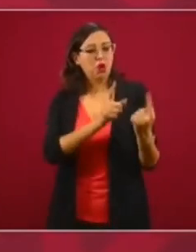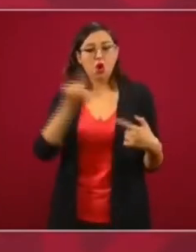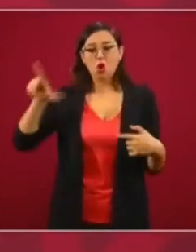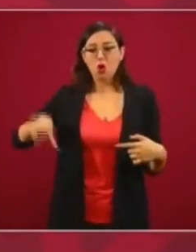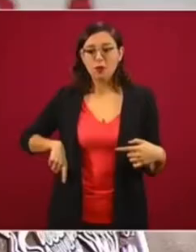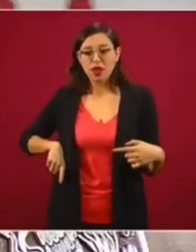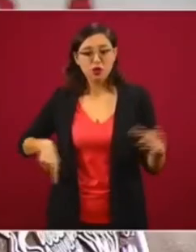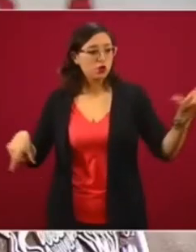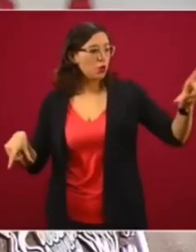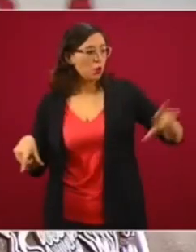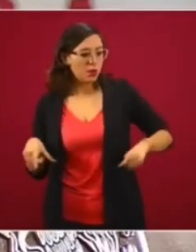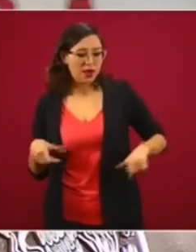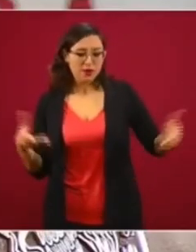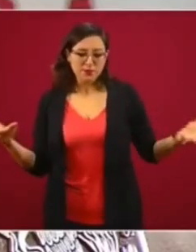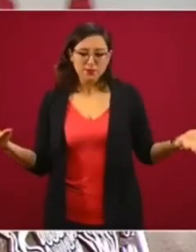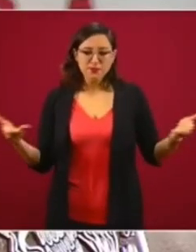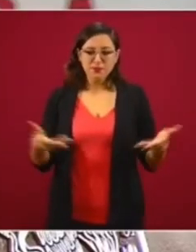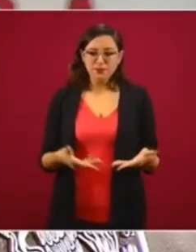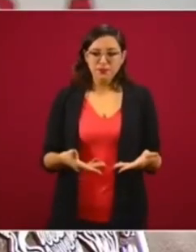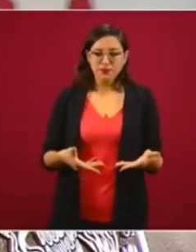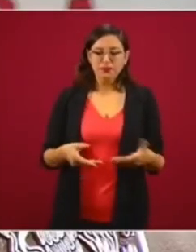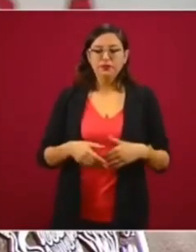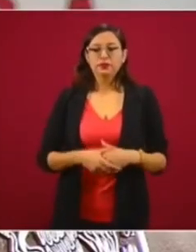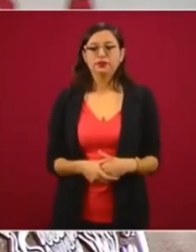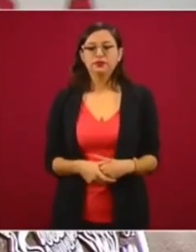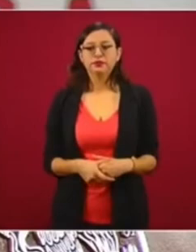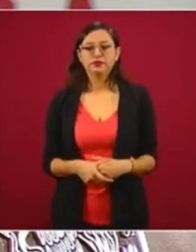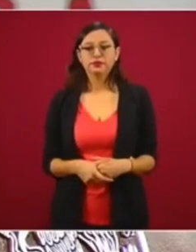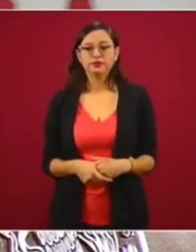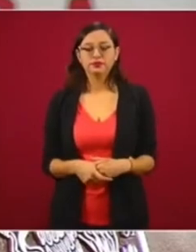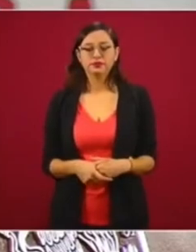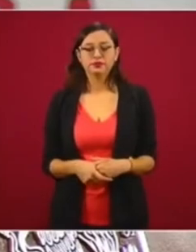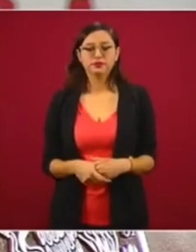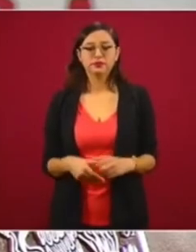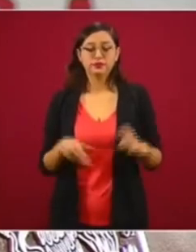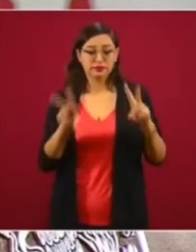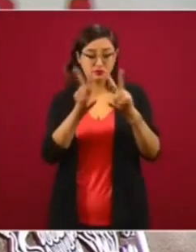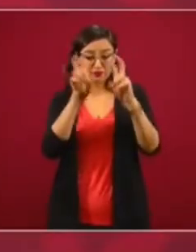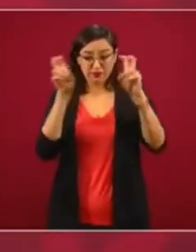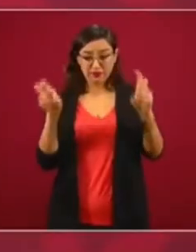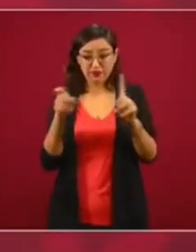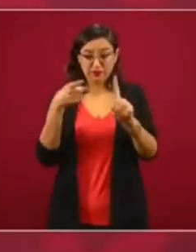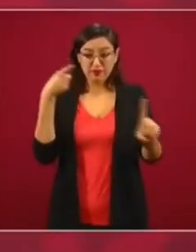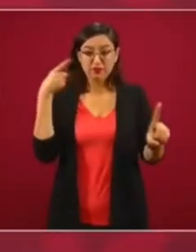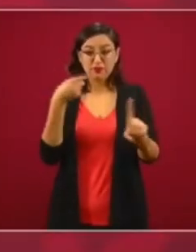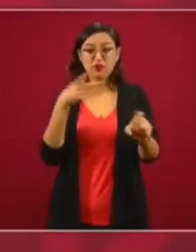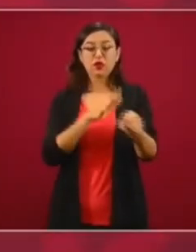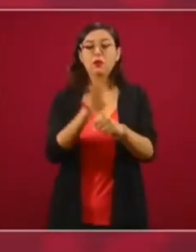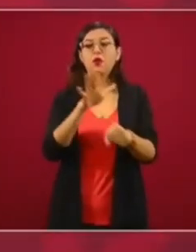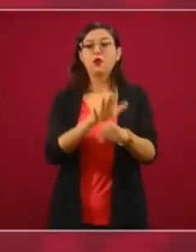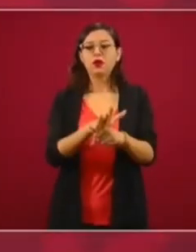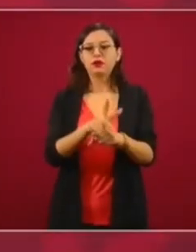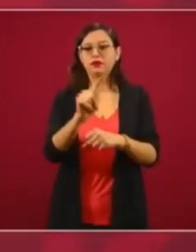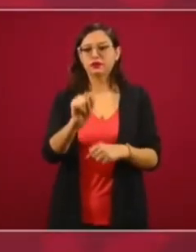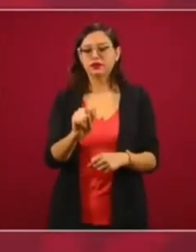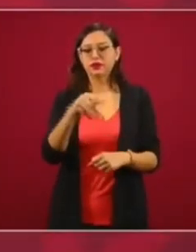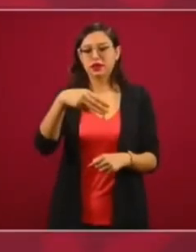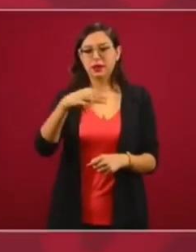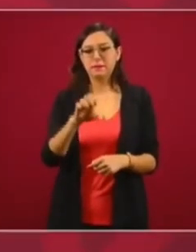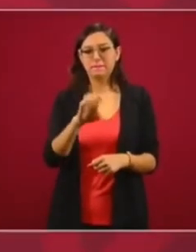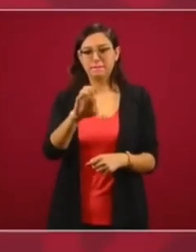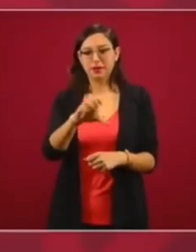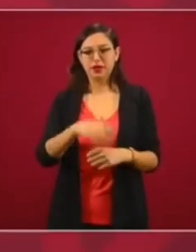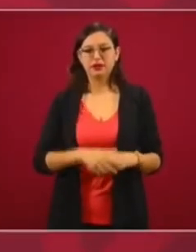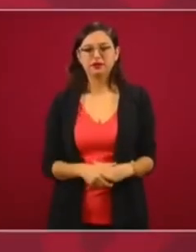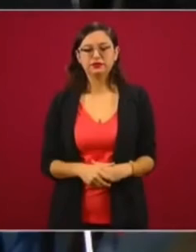y el tema es el tratado comercial. Presidente, ¿qué